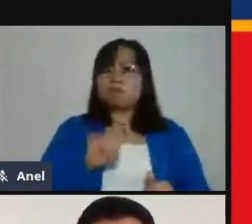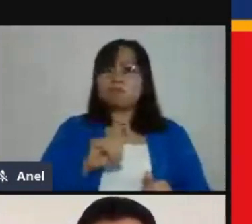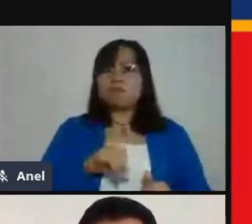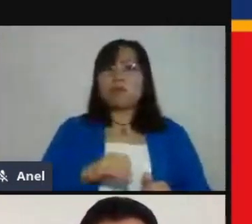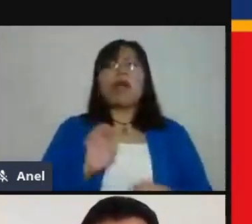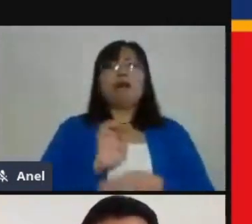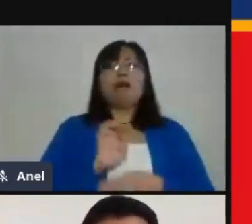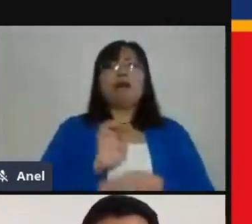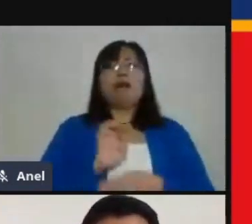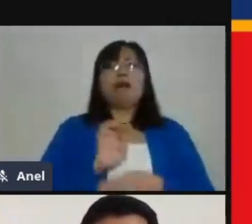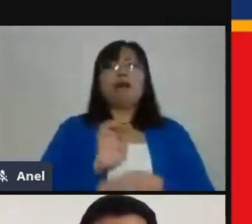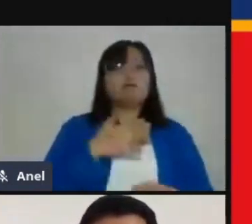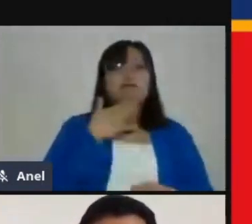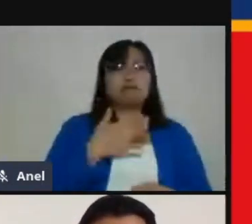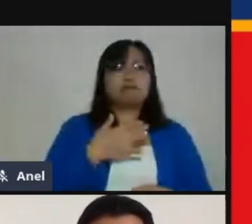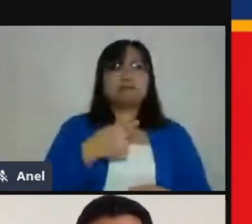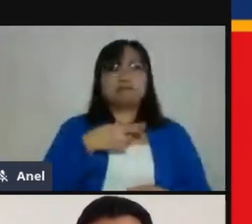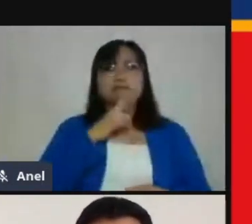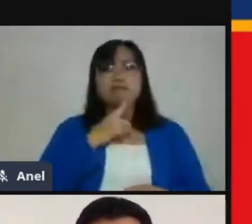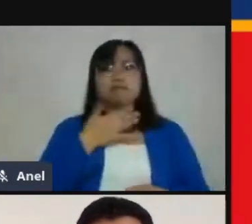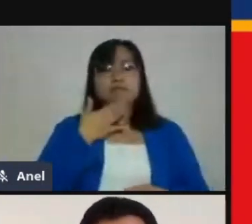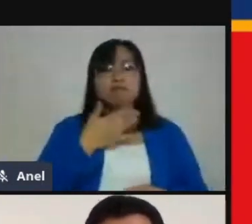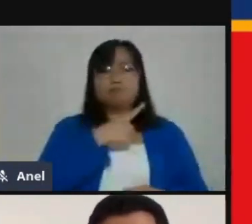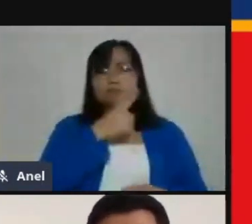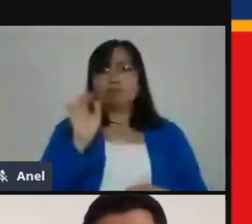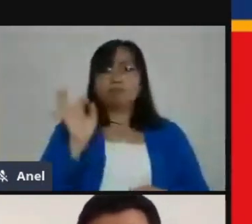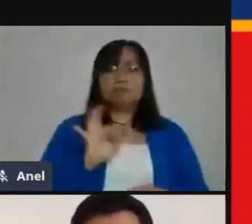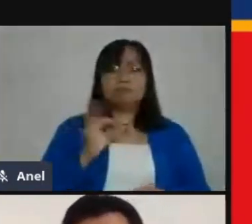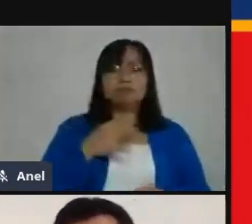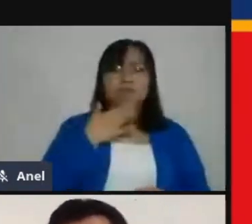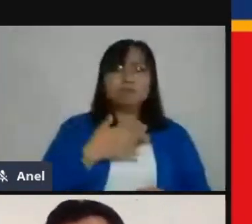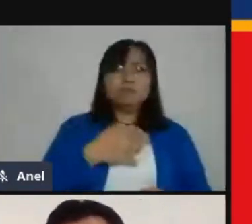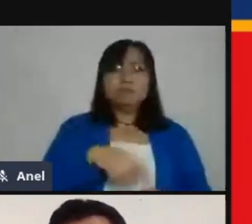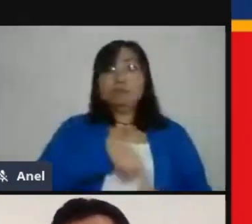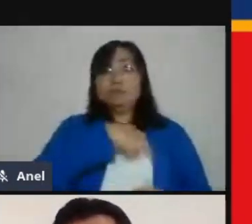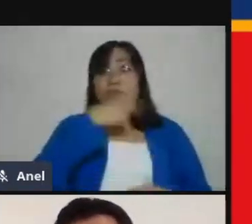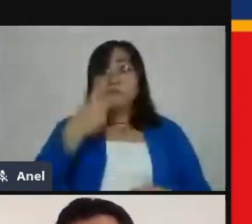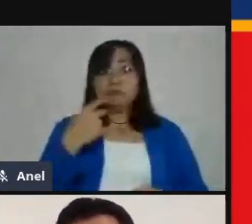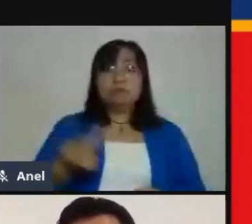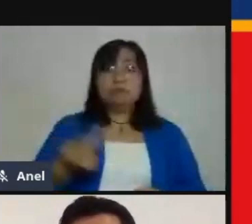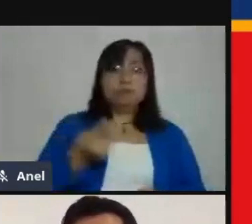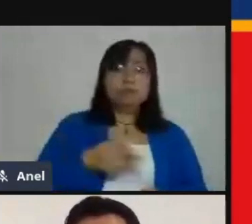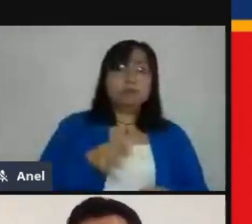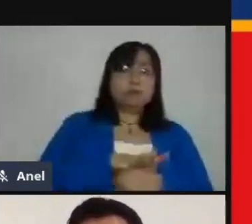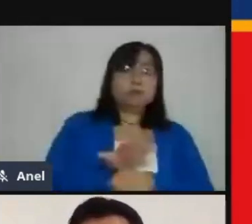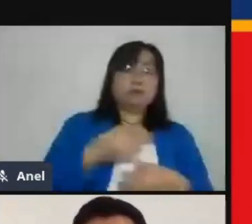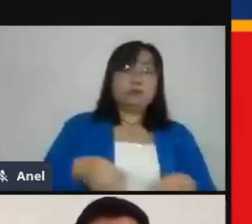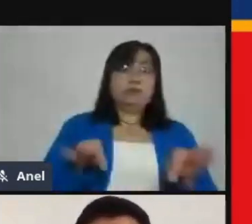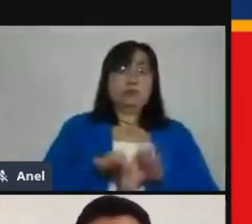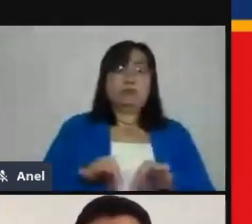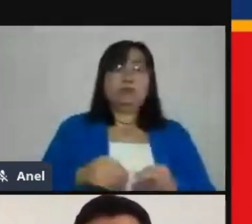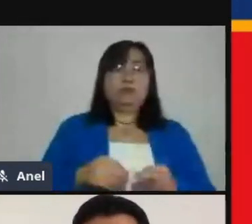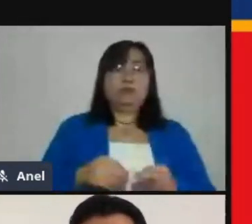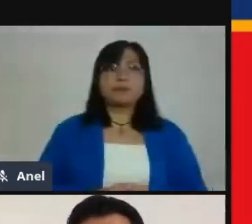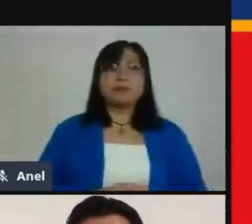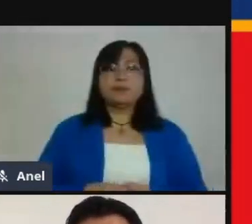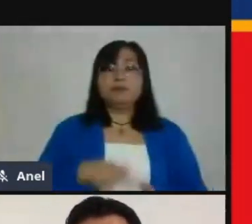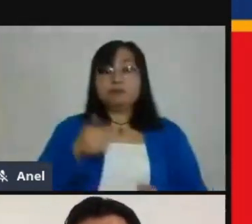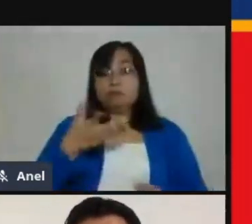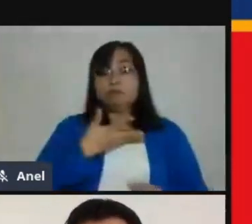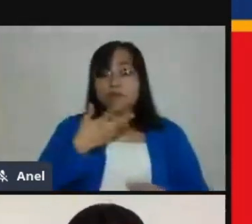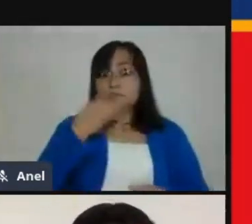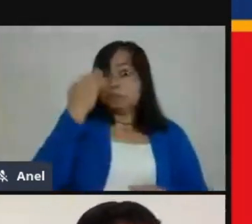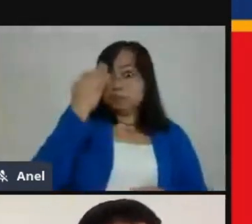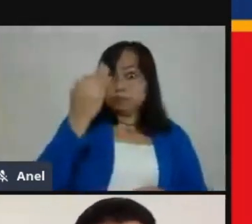moviendo de un lugar a otro. Otra pregunta que teníamos es si tenían el tiempo y los recursos necesarios.